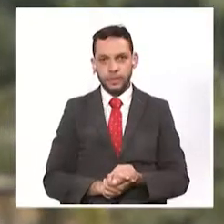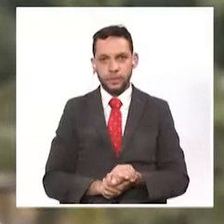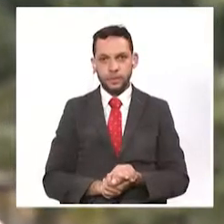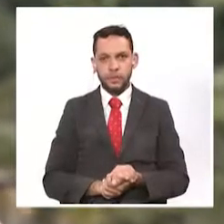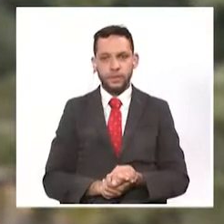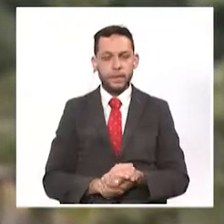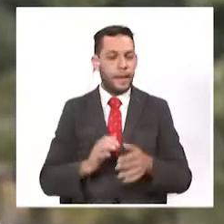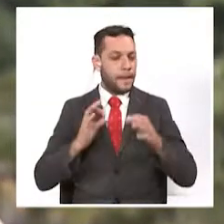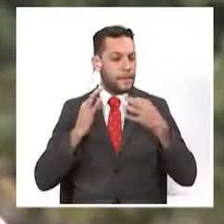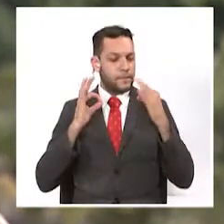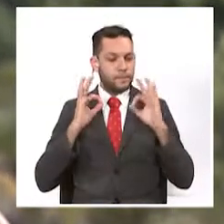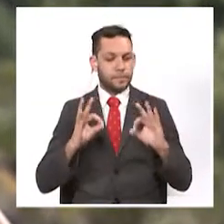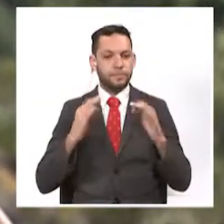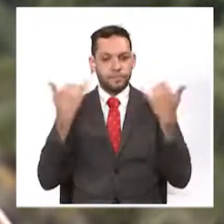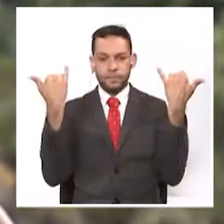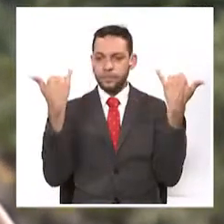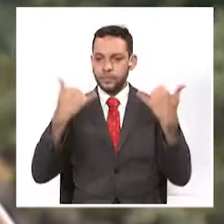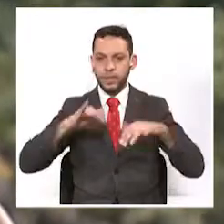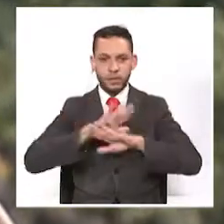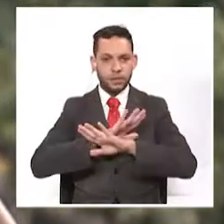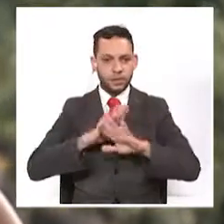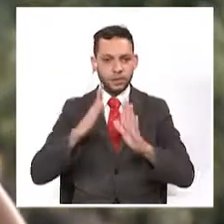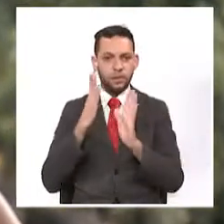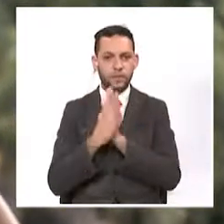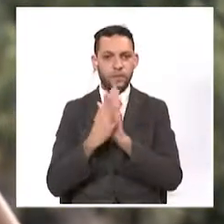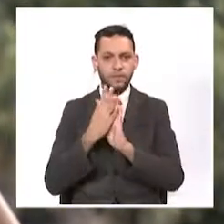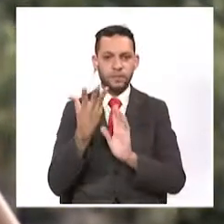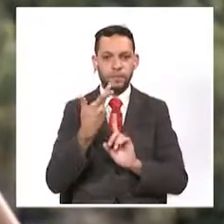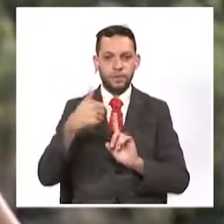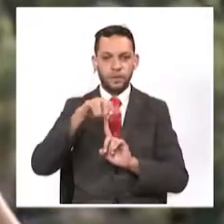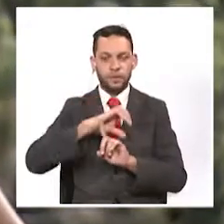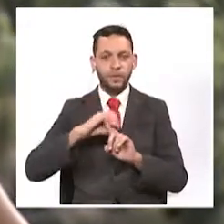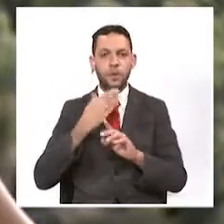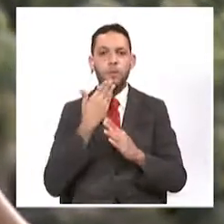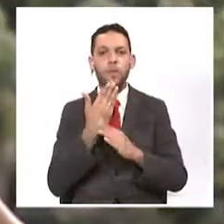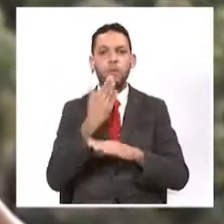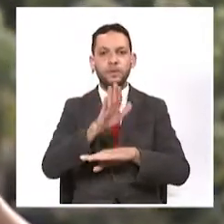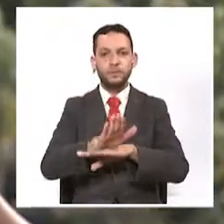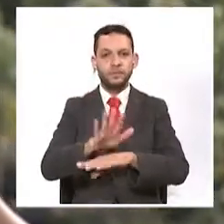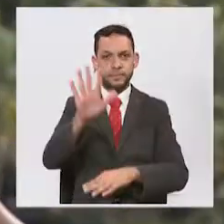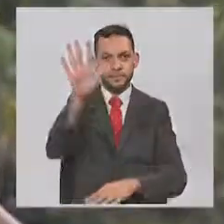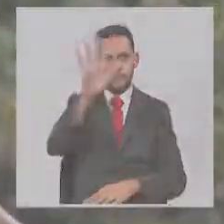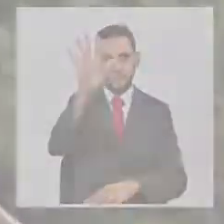Muy bien, de esta manera llegamos al final de Sin Estrés. Feliz tarde para todos.